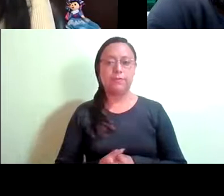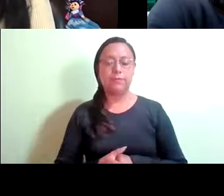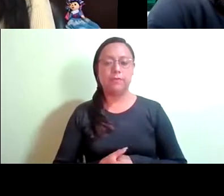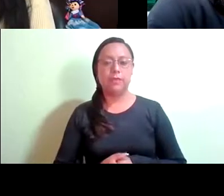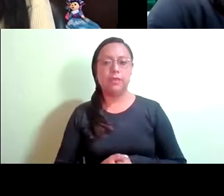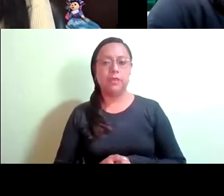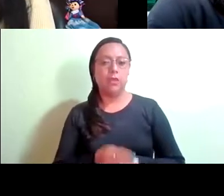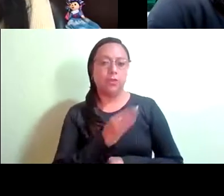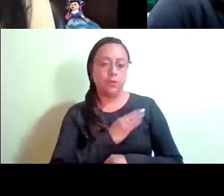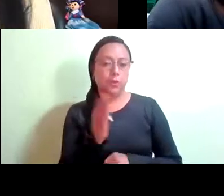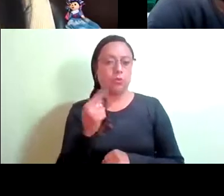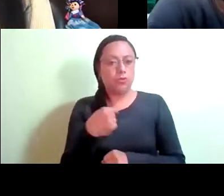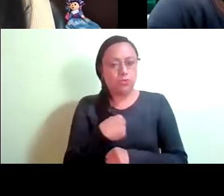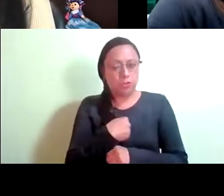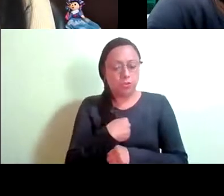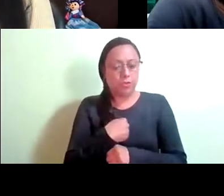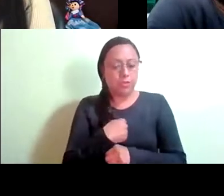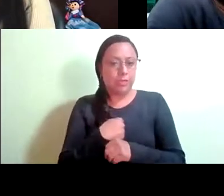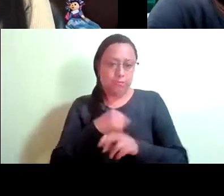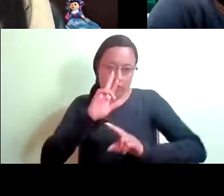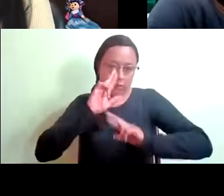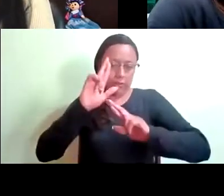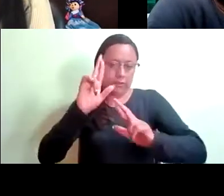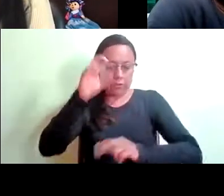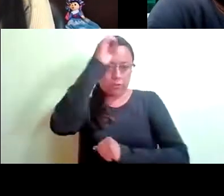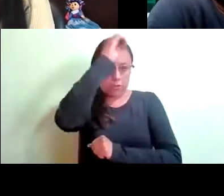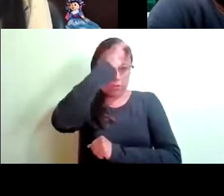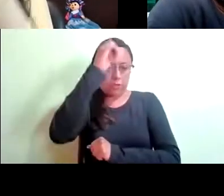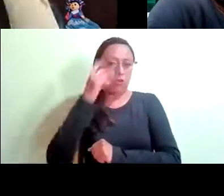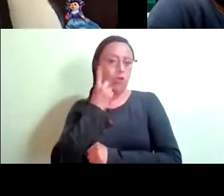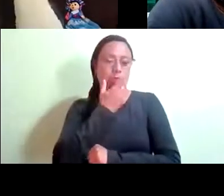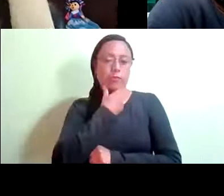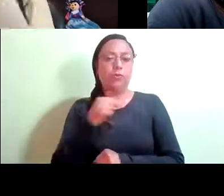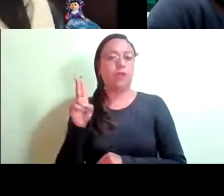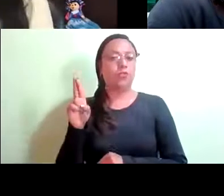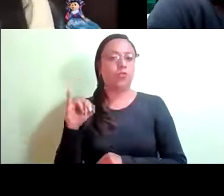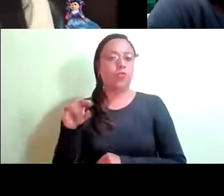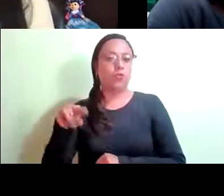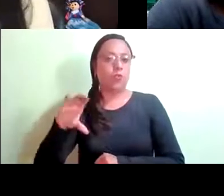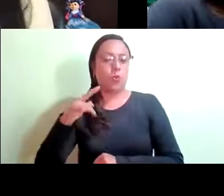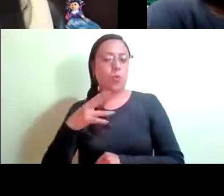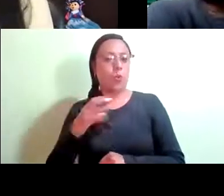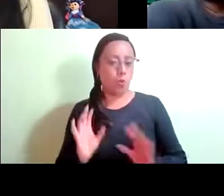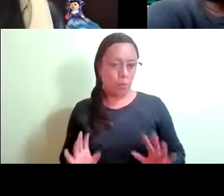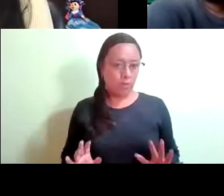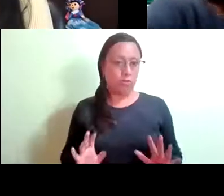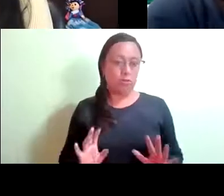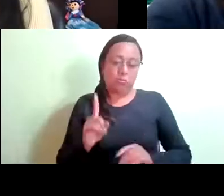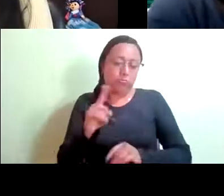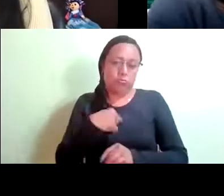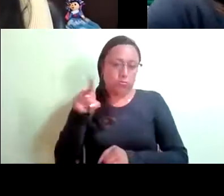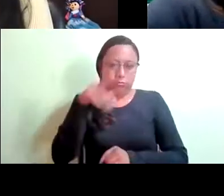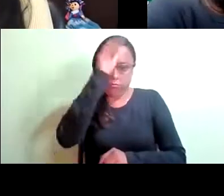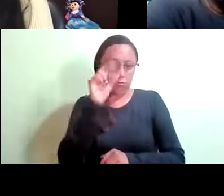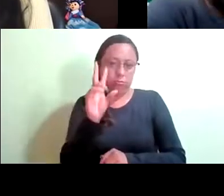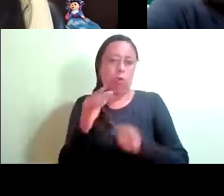disiento, eh, de, muy respetuosamente de la opinión del diputado Rincho, porque la constitución sí establece y dice que de manera